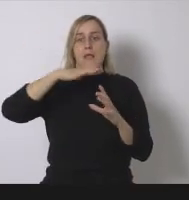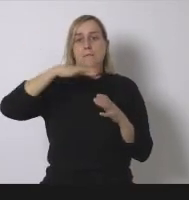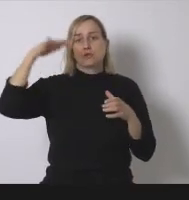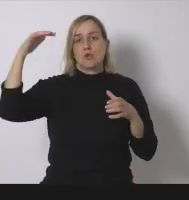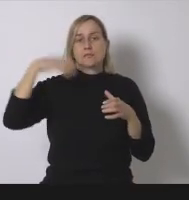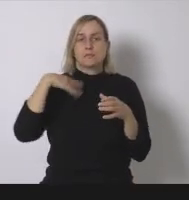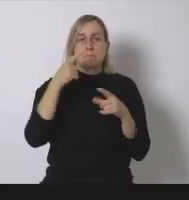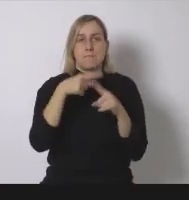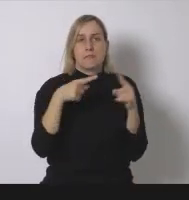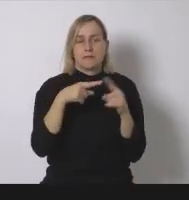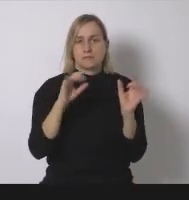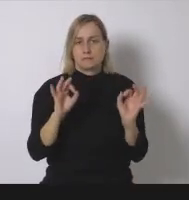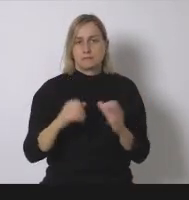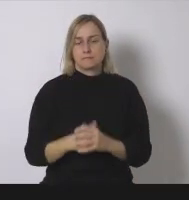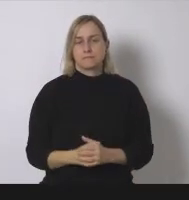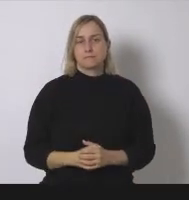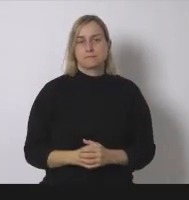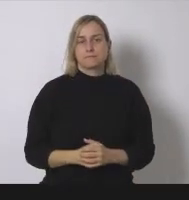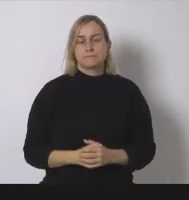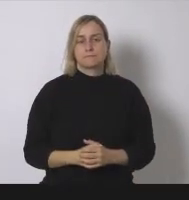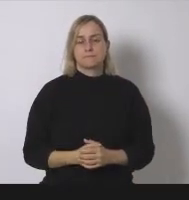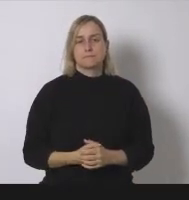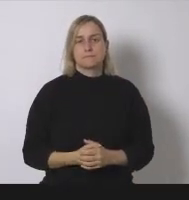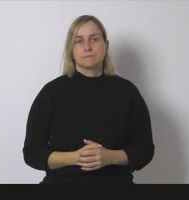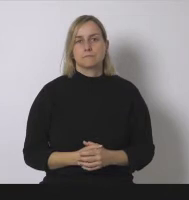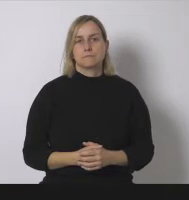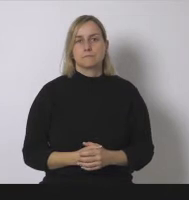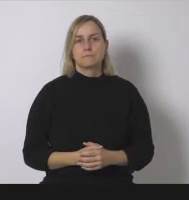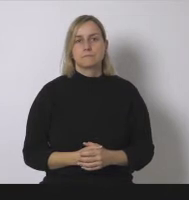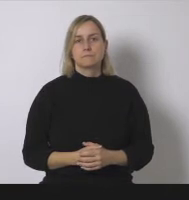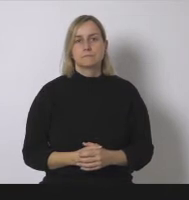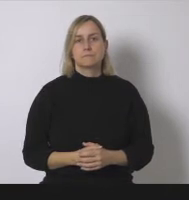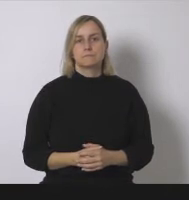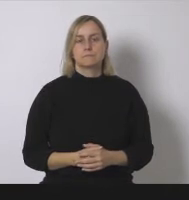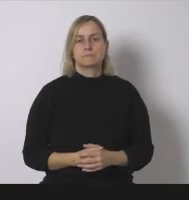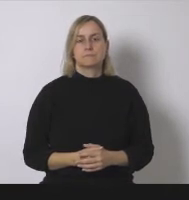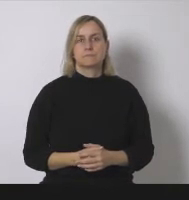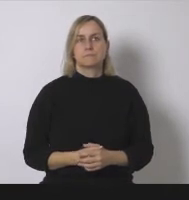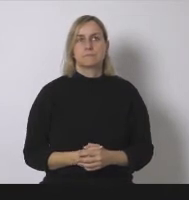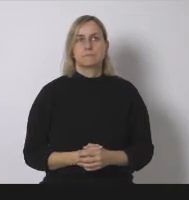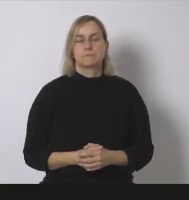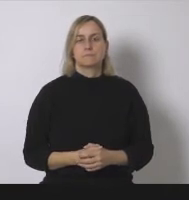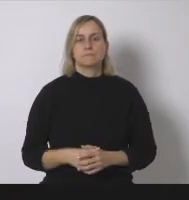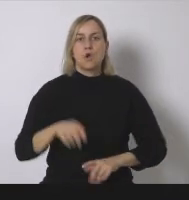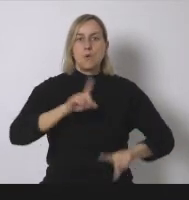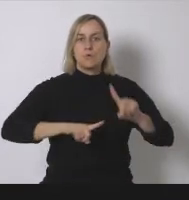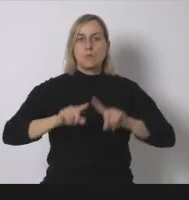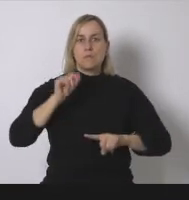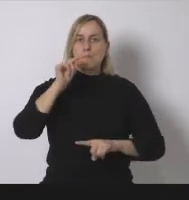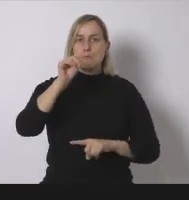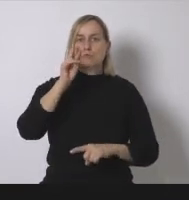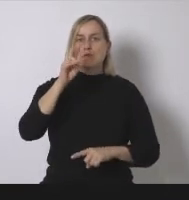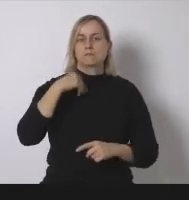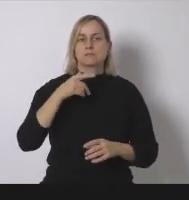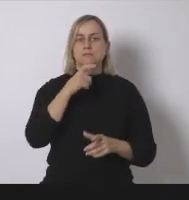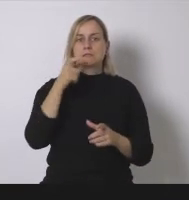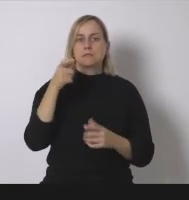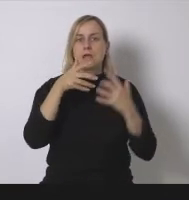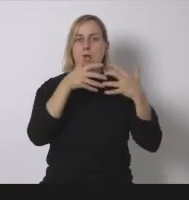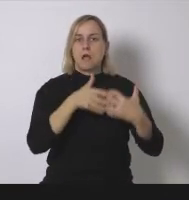¿cuál es el problema desde el punto de vista de la lucha contra el cambio climático en Cataluña? en mi opinión al menos